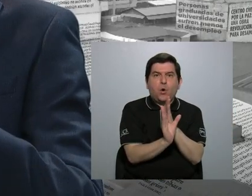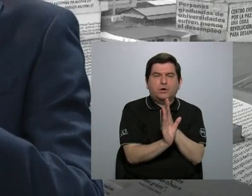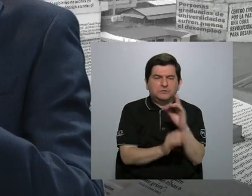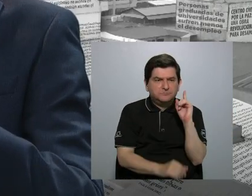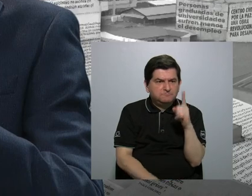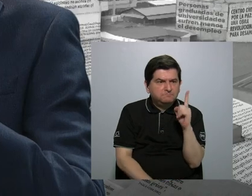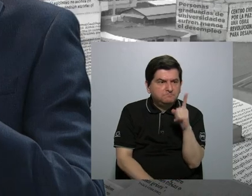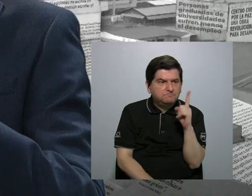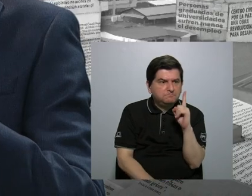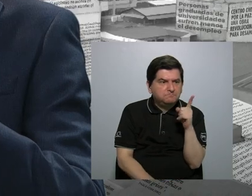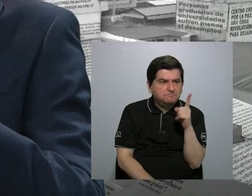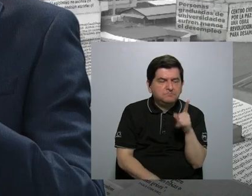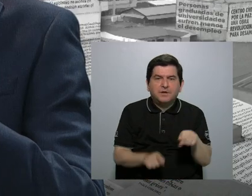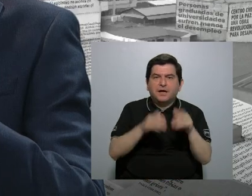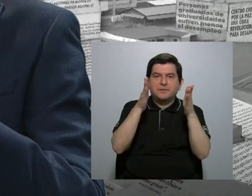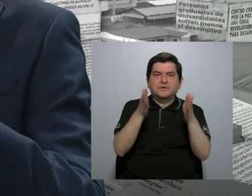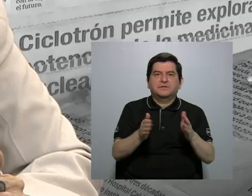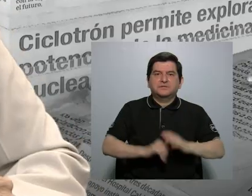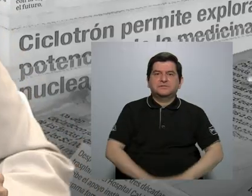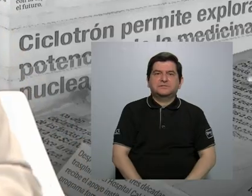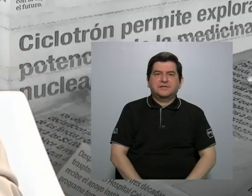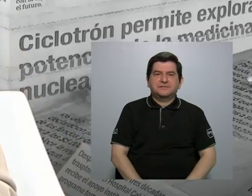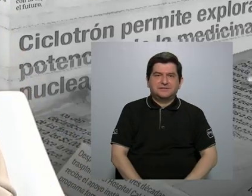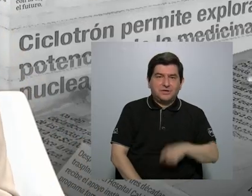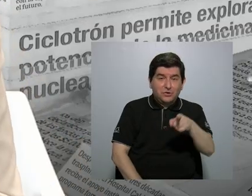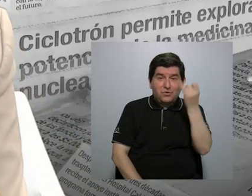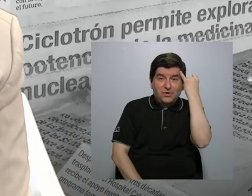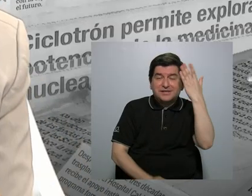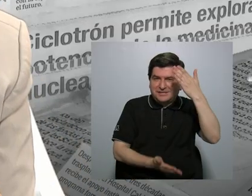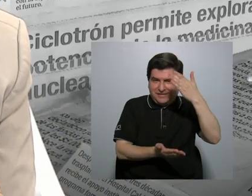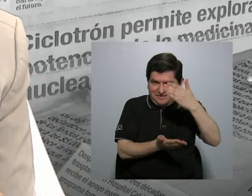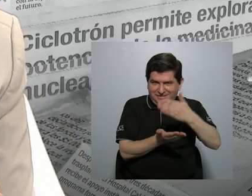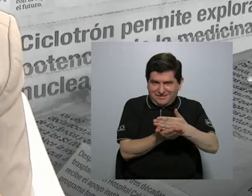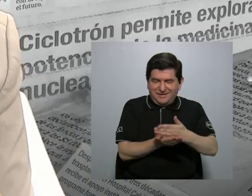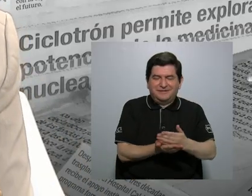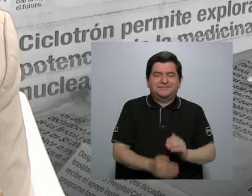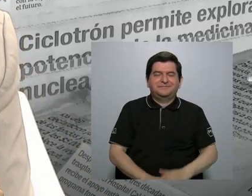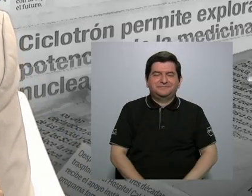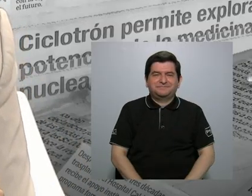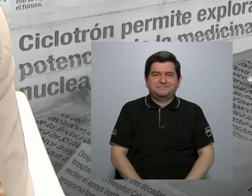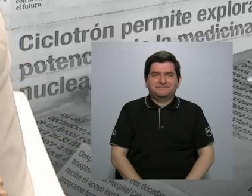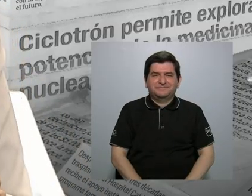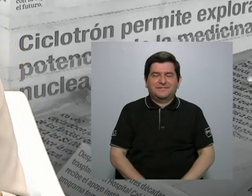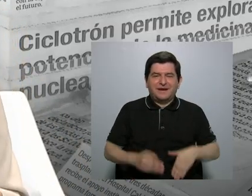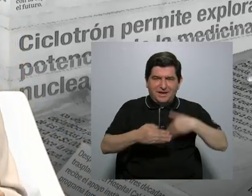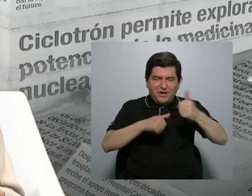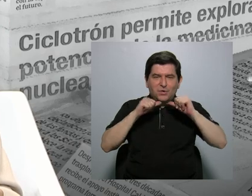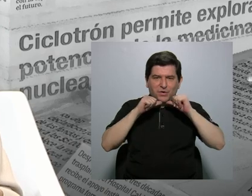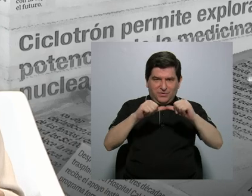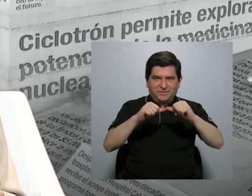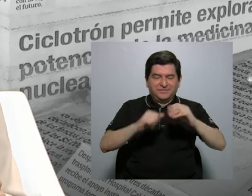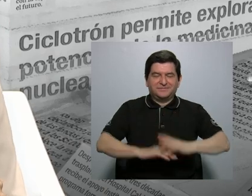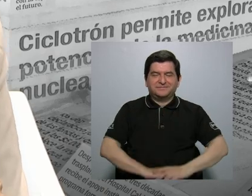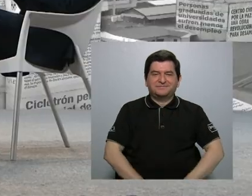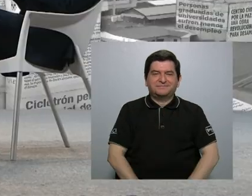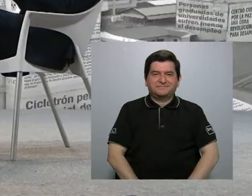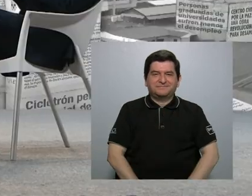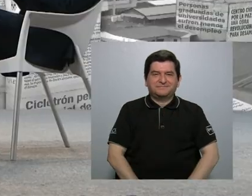amedrentar a los periodistas. Nos vamos a quedar con eso. Vamos a hacer otra pausa y enseguida estamos con ustedes.